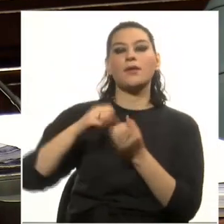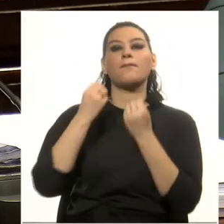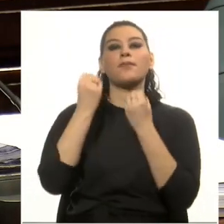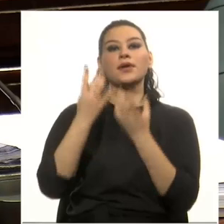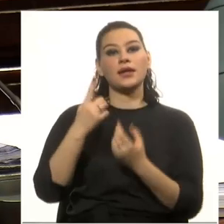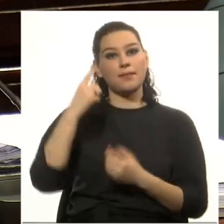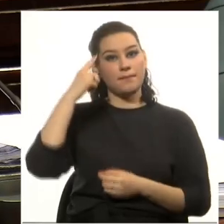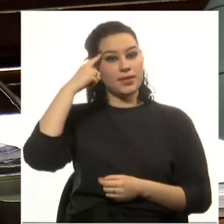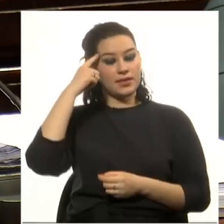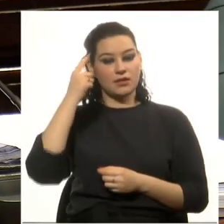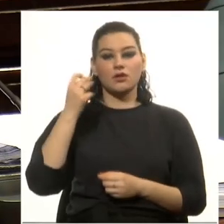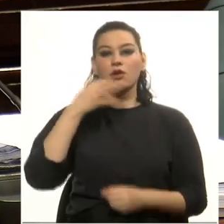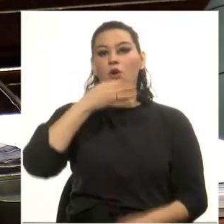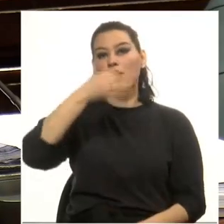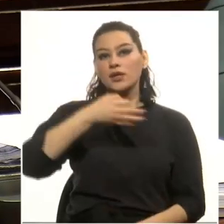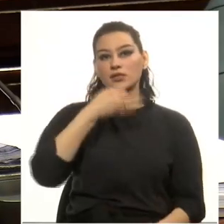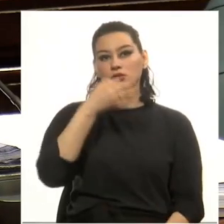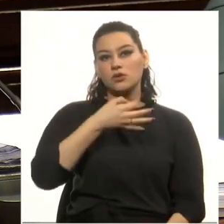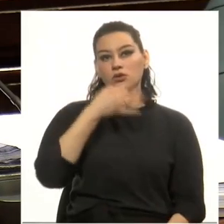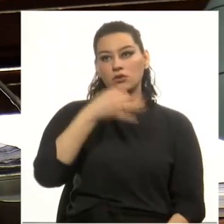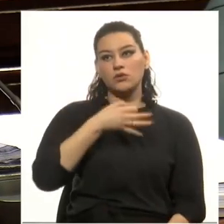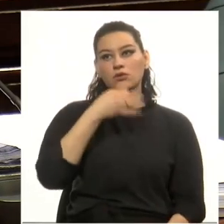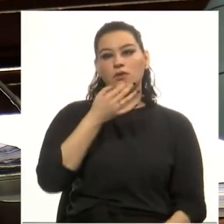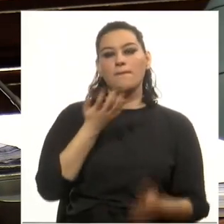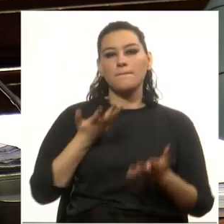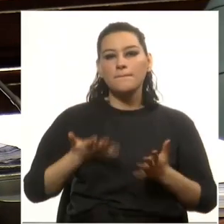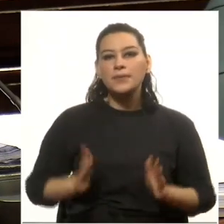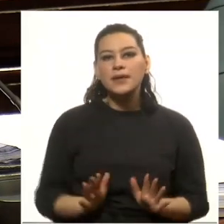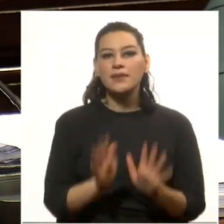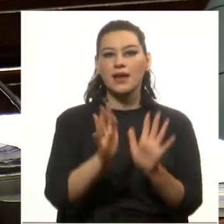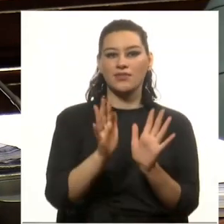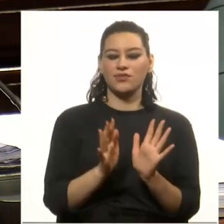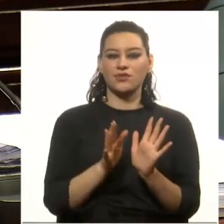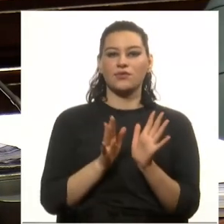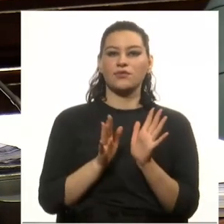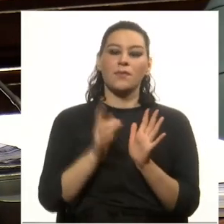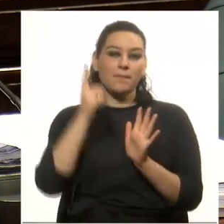ese Congreso podía estar preparando